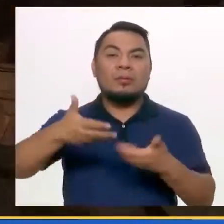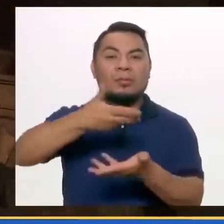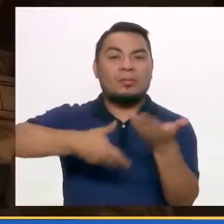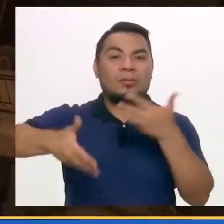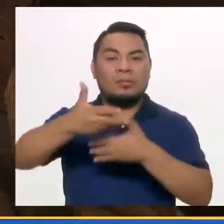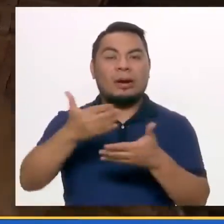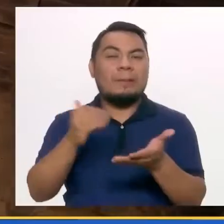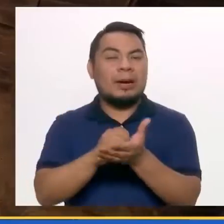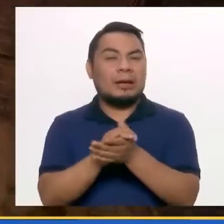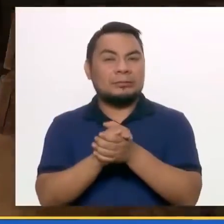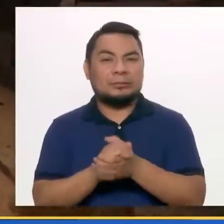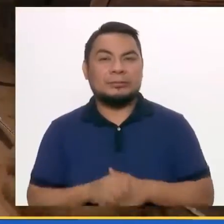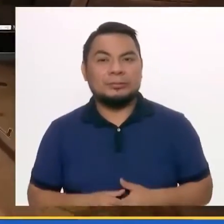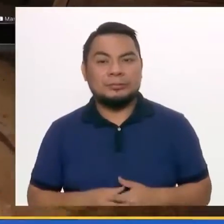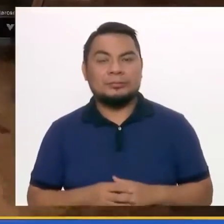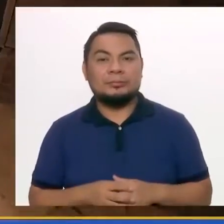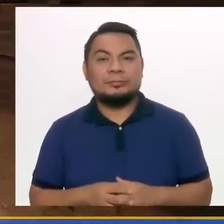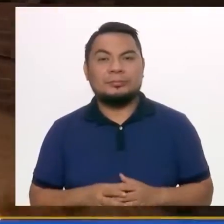y de ser más amigos.